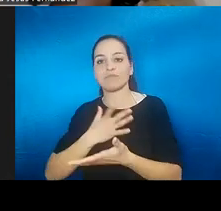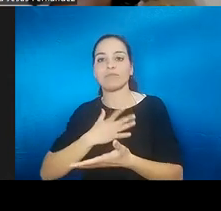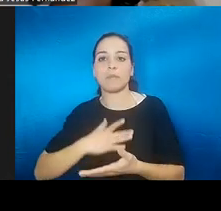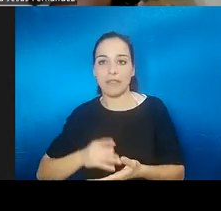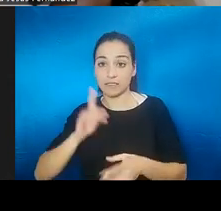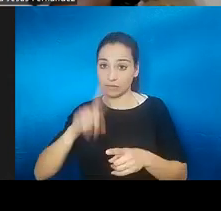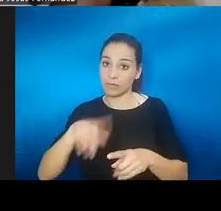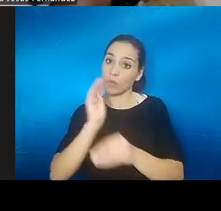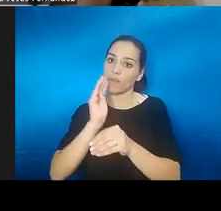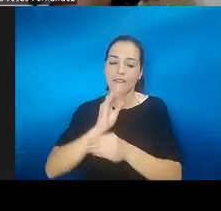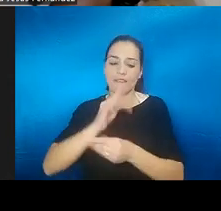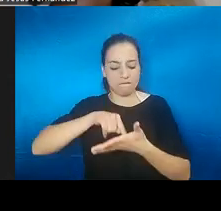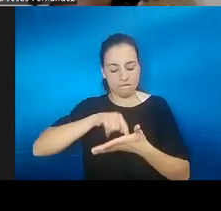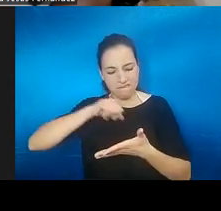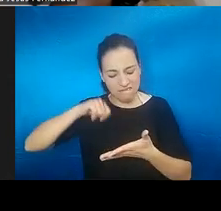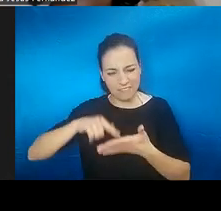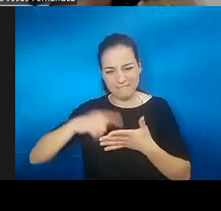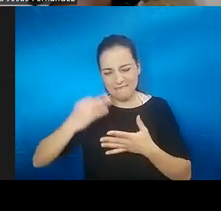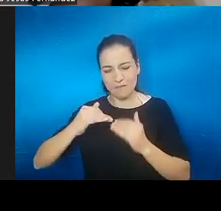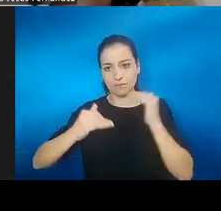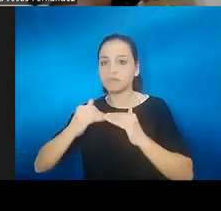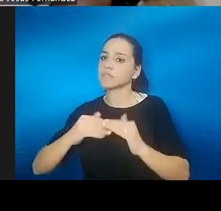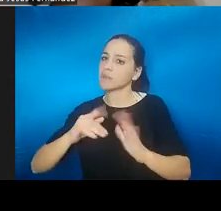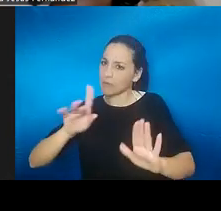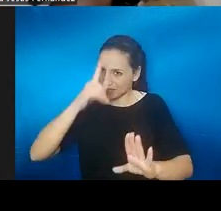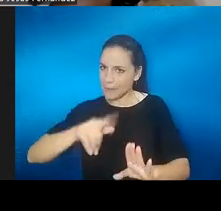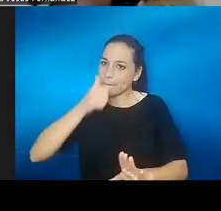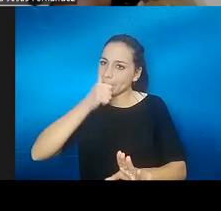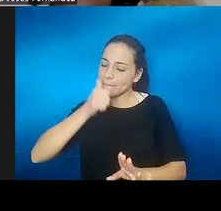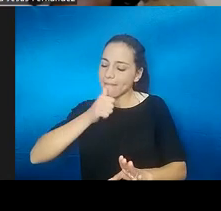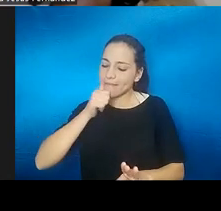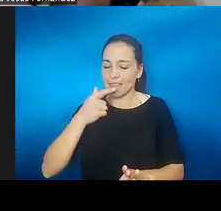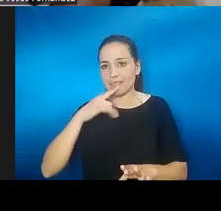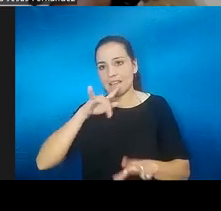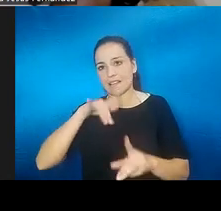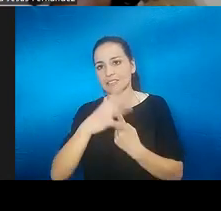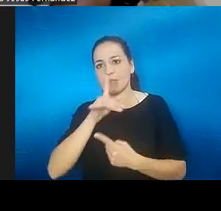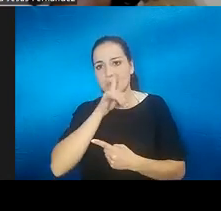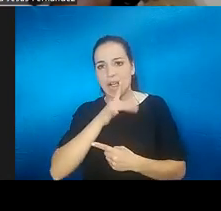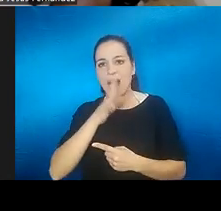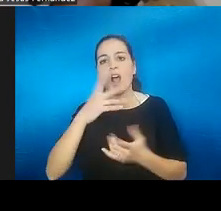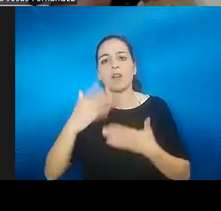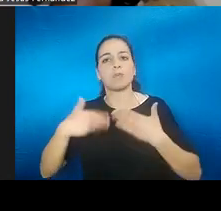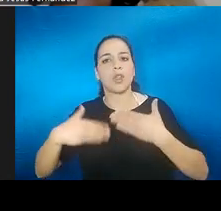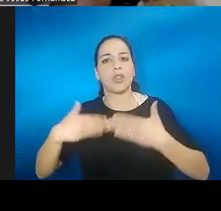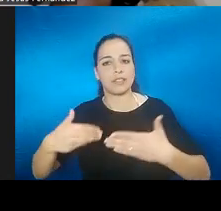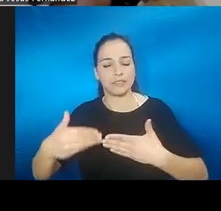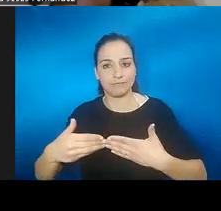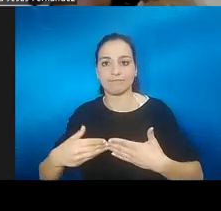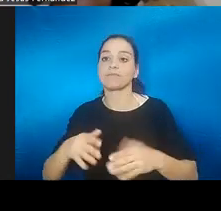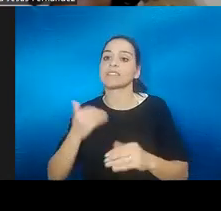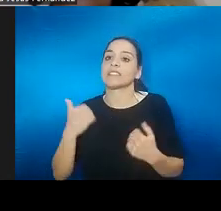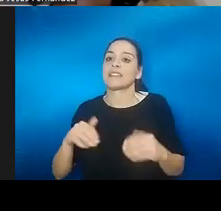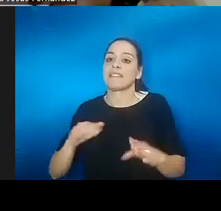darnos paciencia, es normal que estemos mal y nada, y ya por cerrar un poco